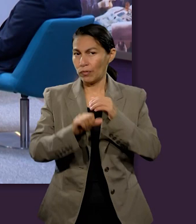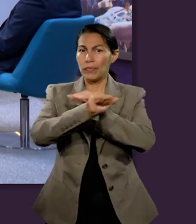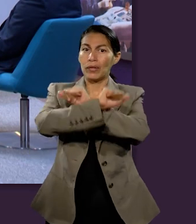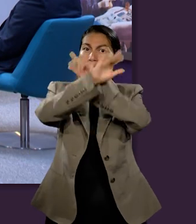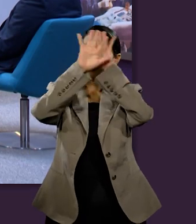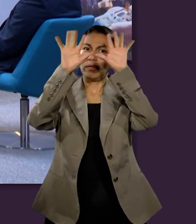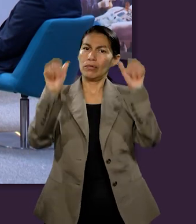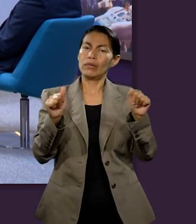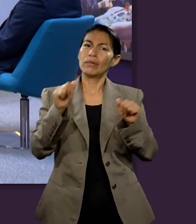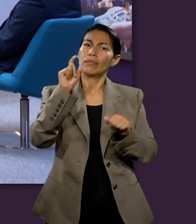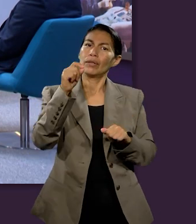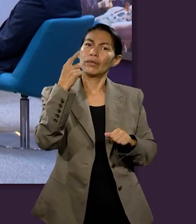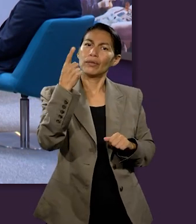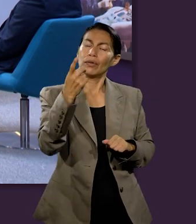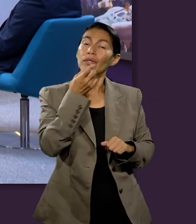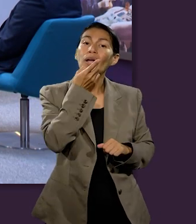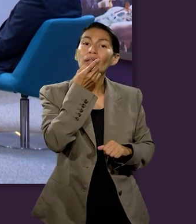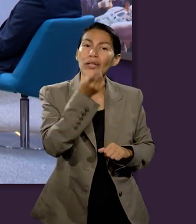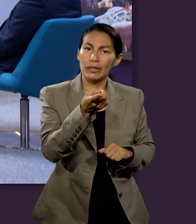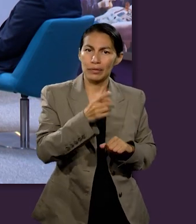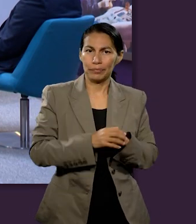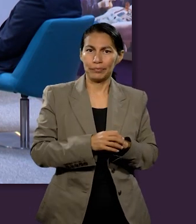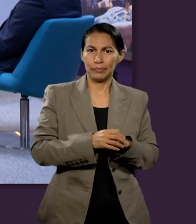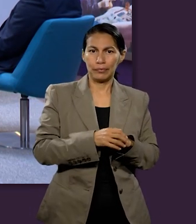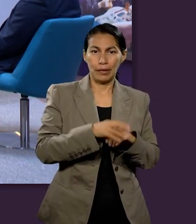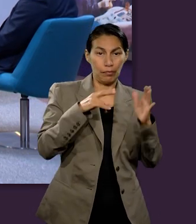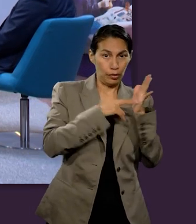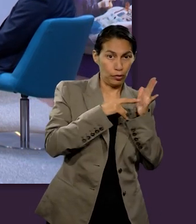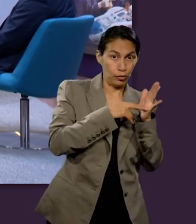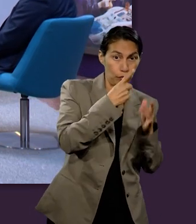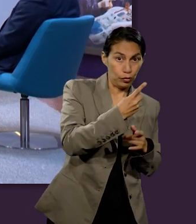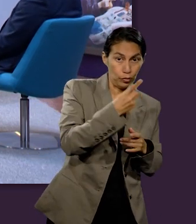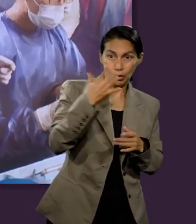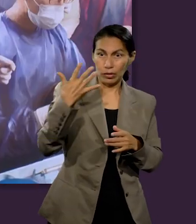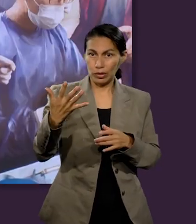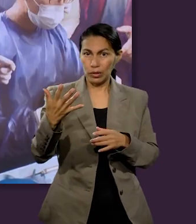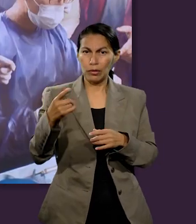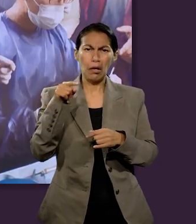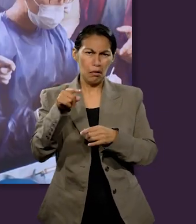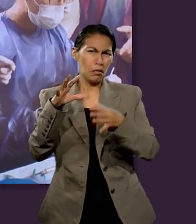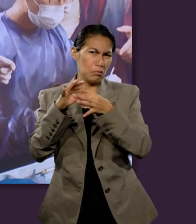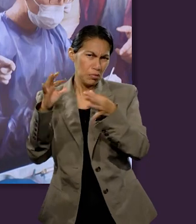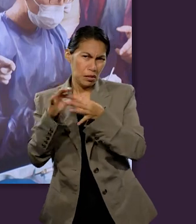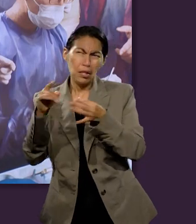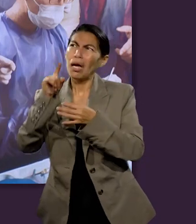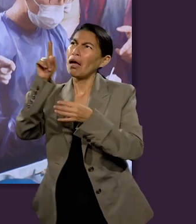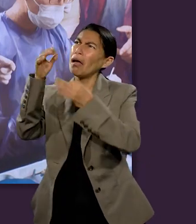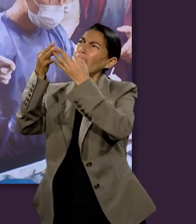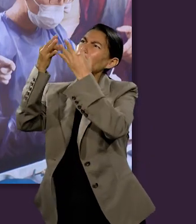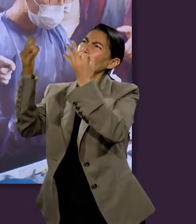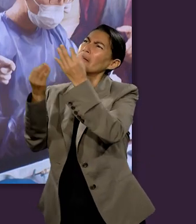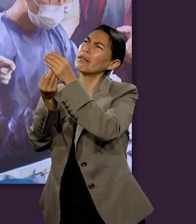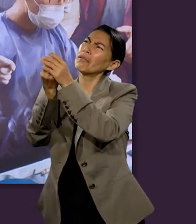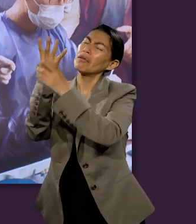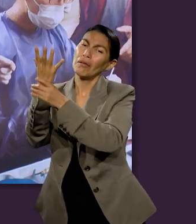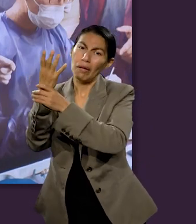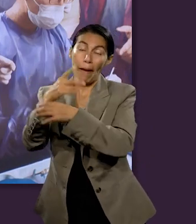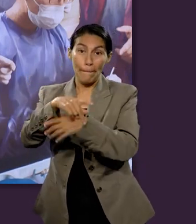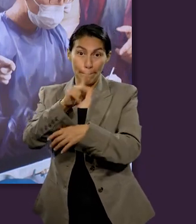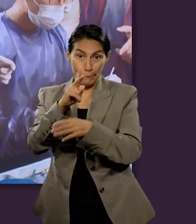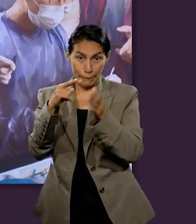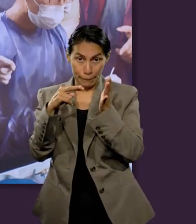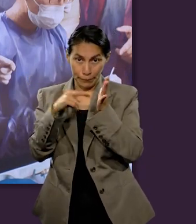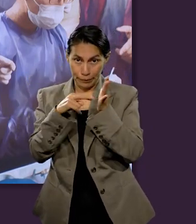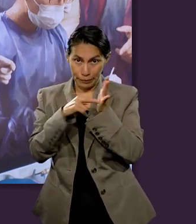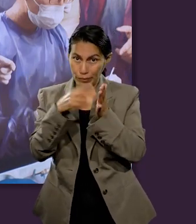con dudas, vuelvo a repetir casi las mismas palabras en un capítulo que mencioné hace un momento, Apocalipsis